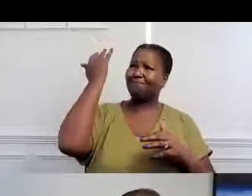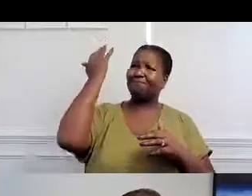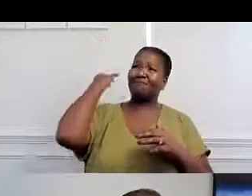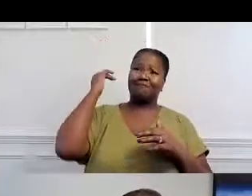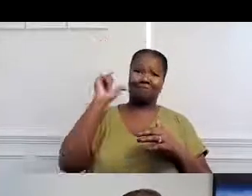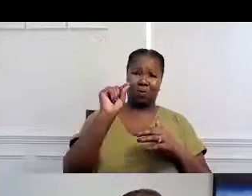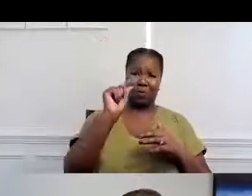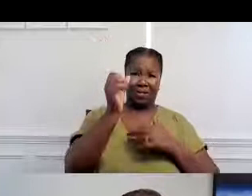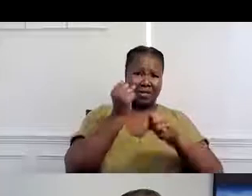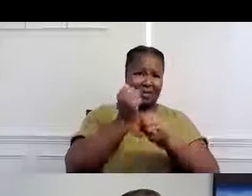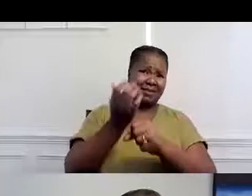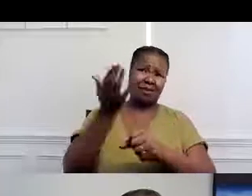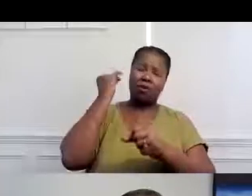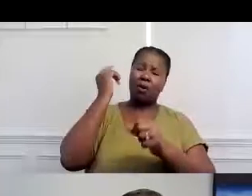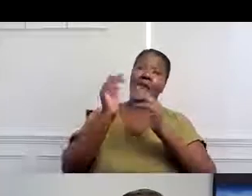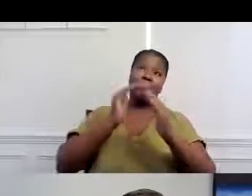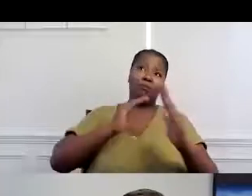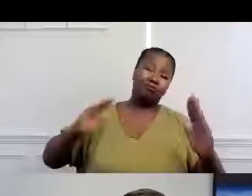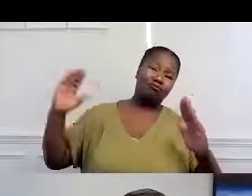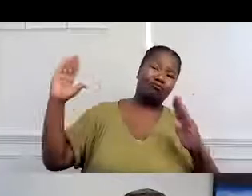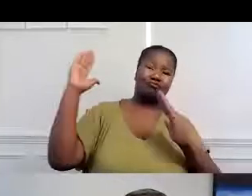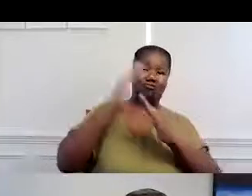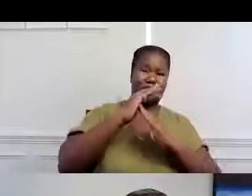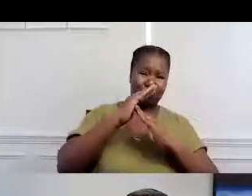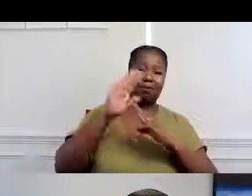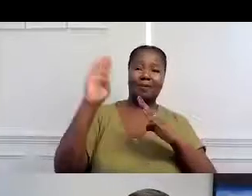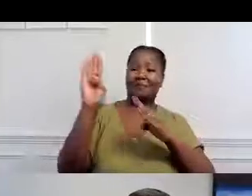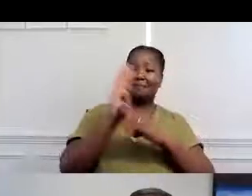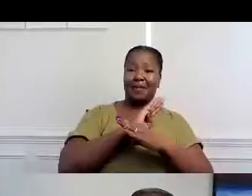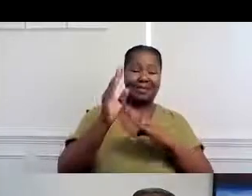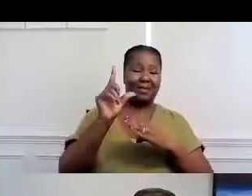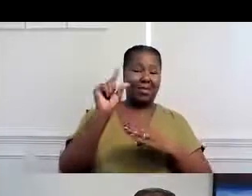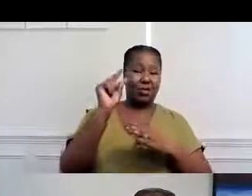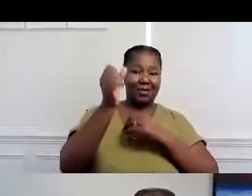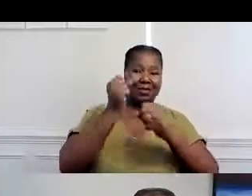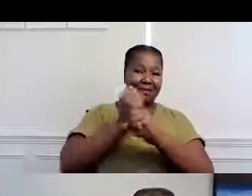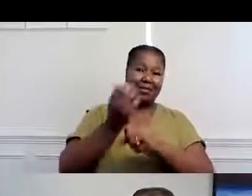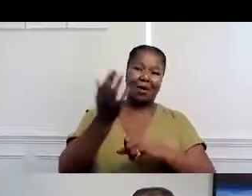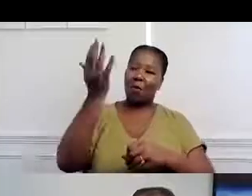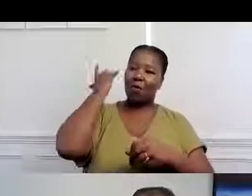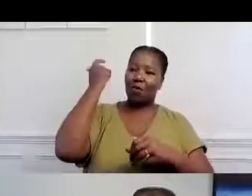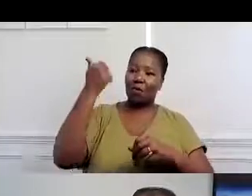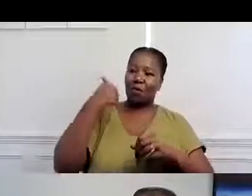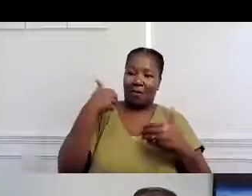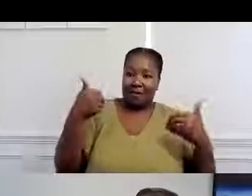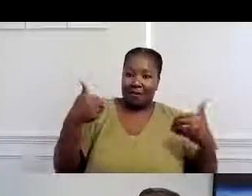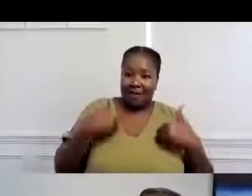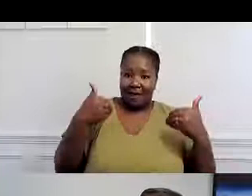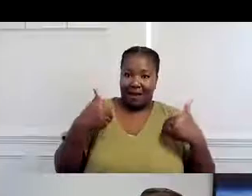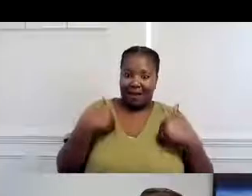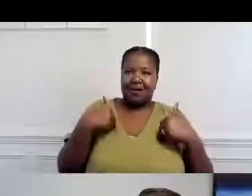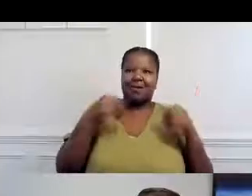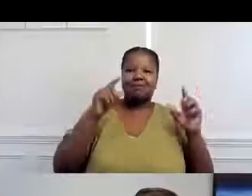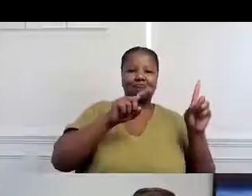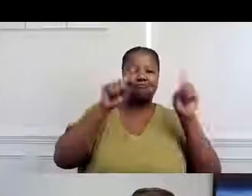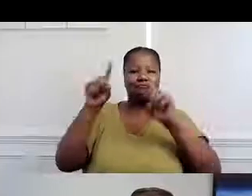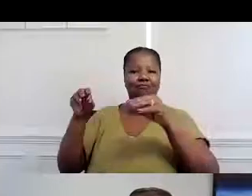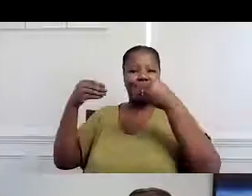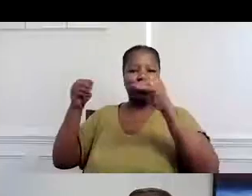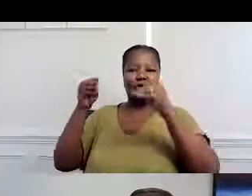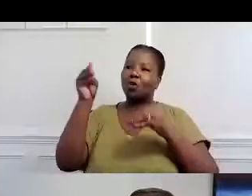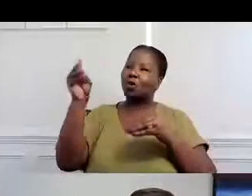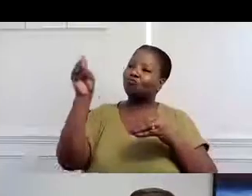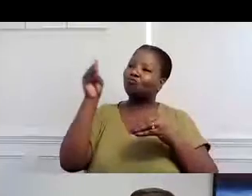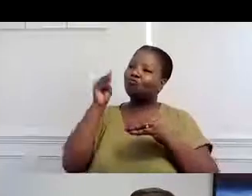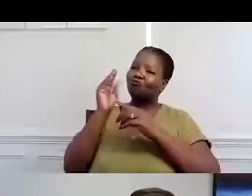el negocio de alquilo de videos mayor en los Estados Unidos. Así que hace años teníamos que ir a la